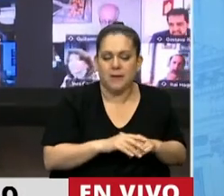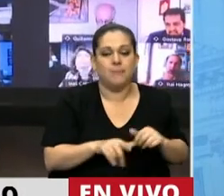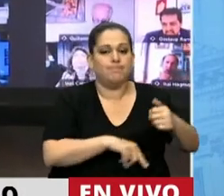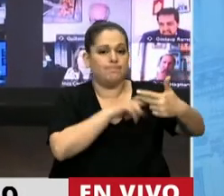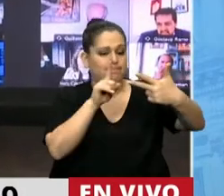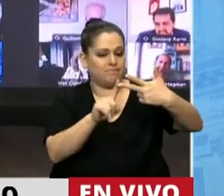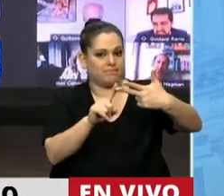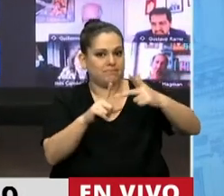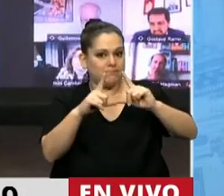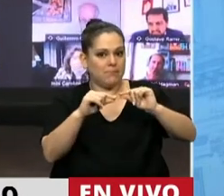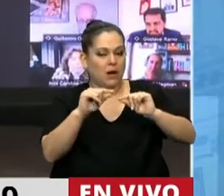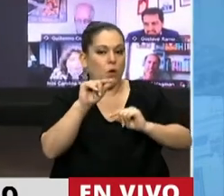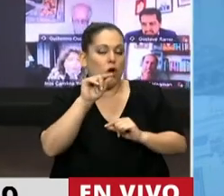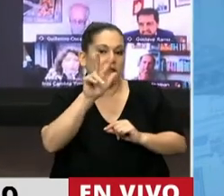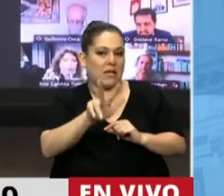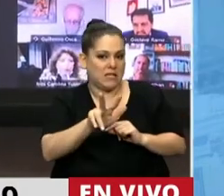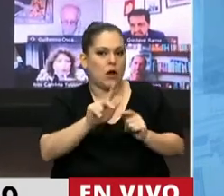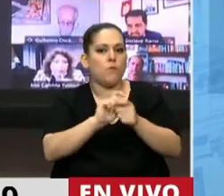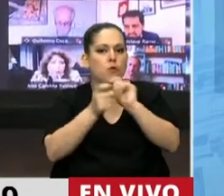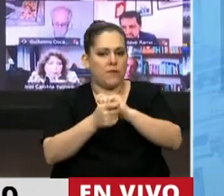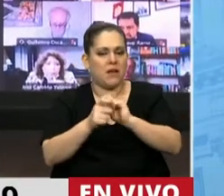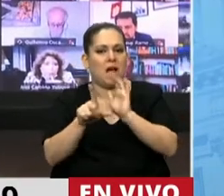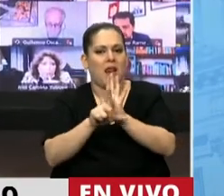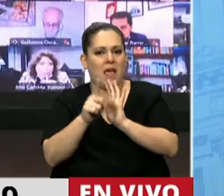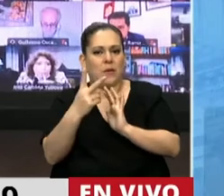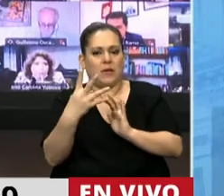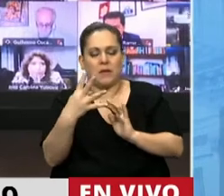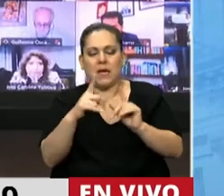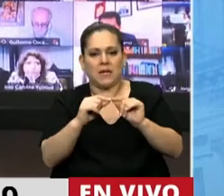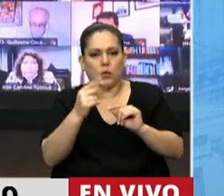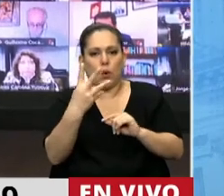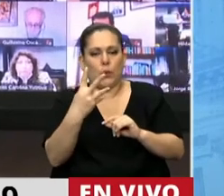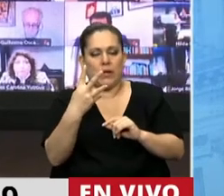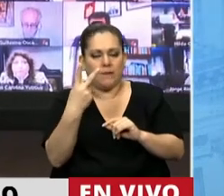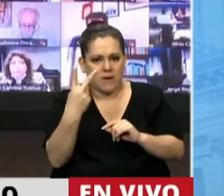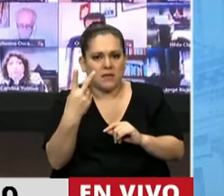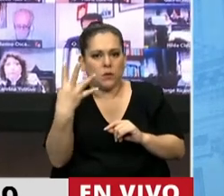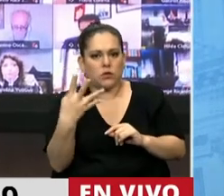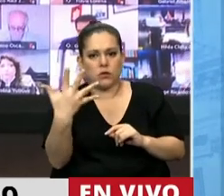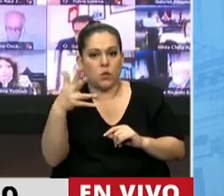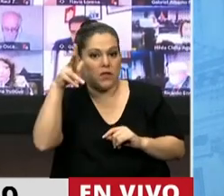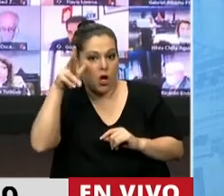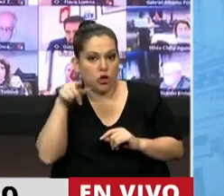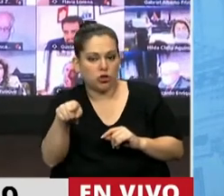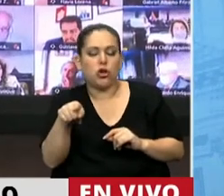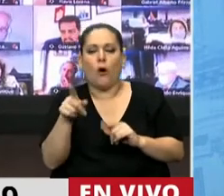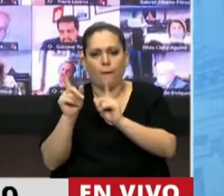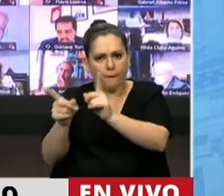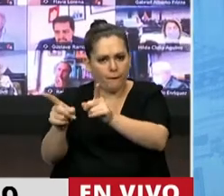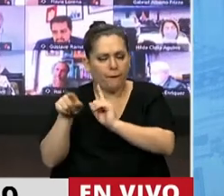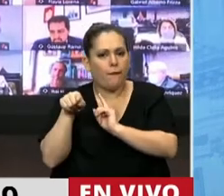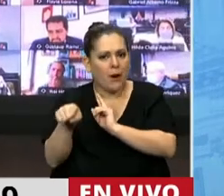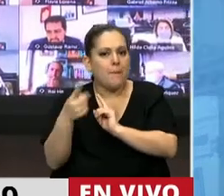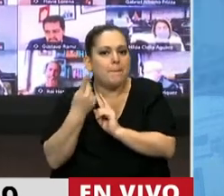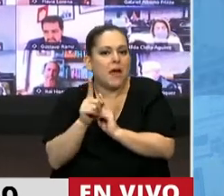3 ya modifica el artículo 2458, en cuanto a la acción rey persecutoria, la cual la mantiene, pero salvo